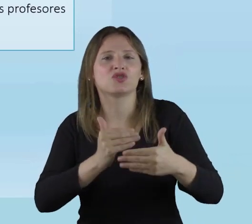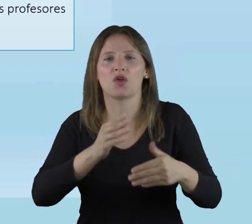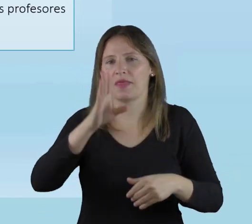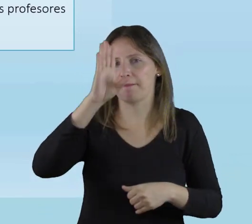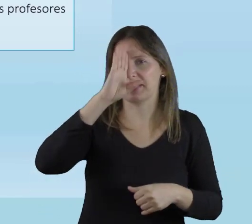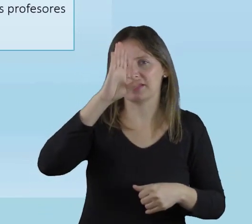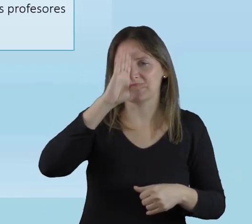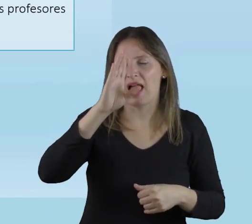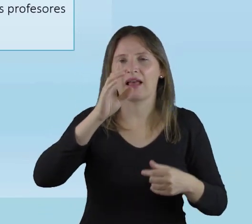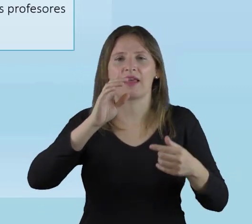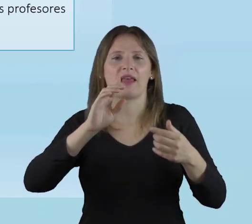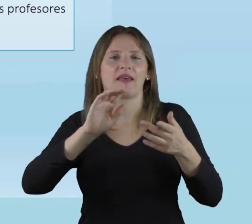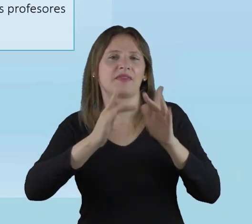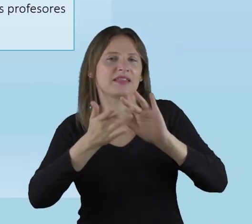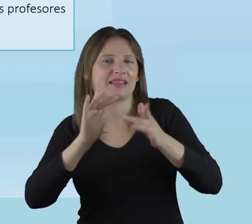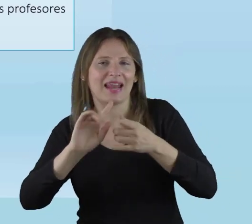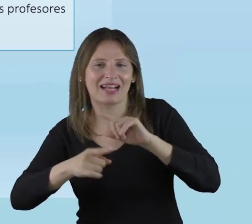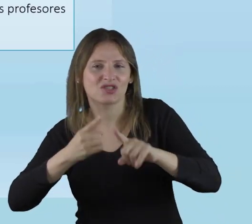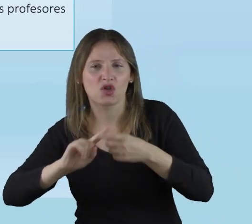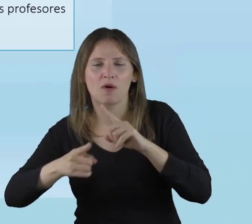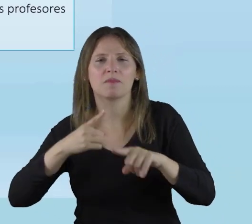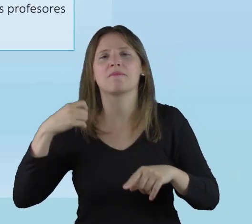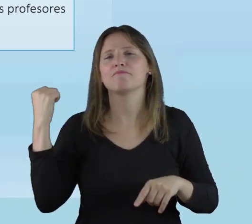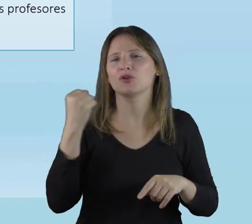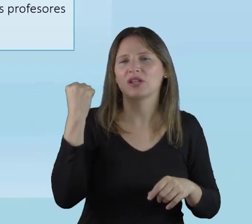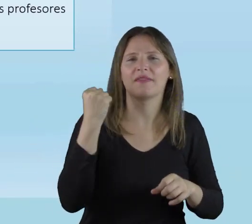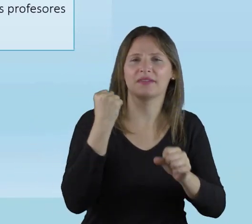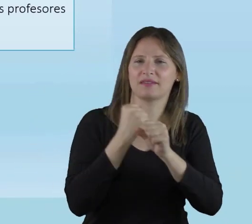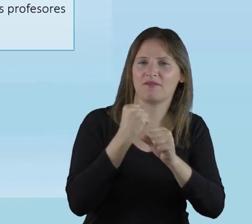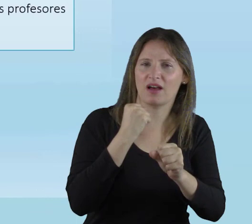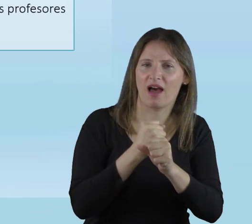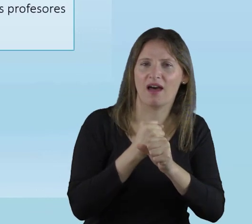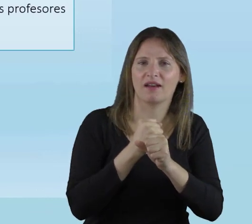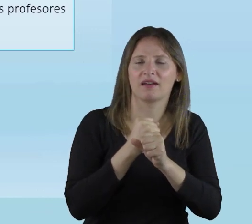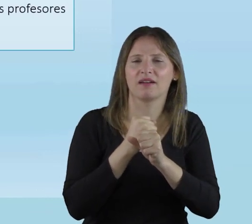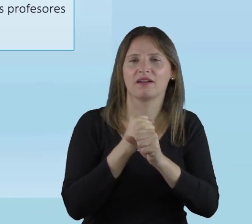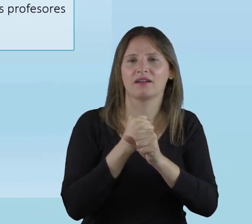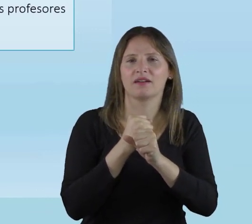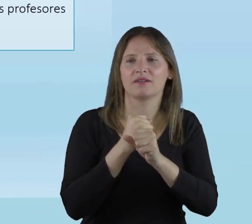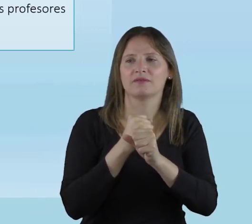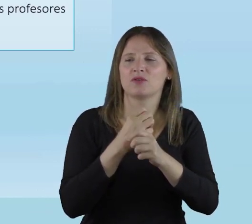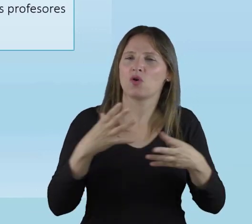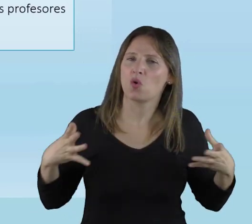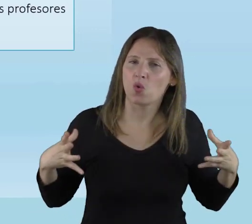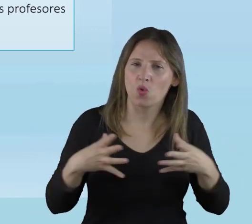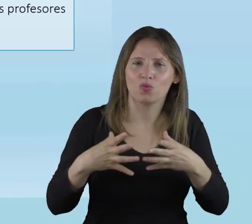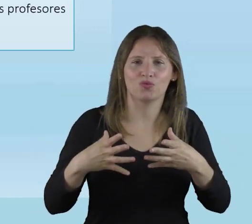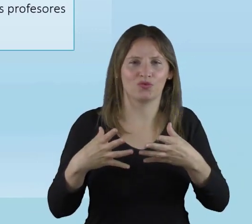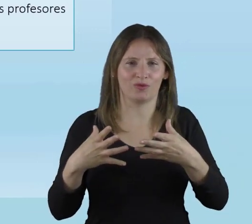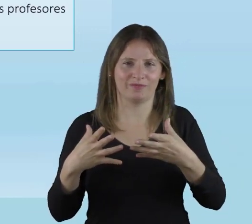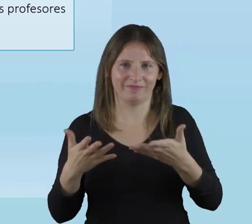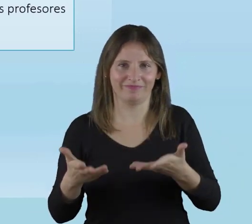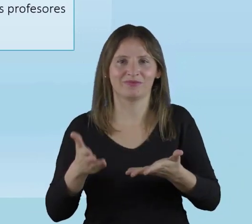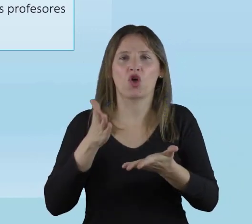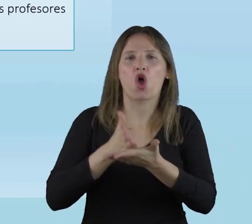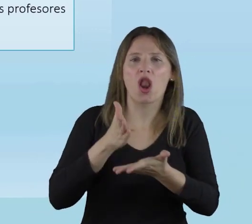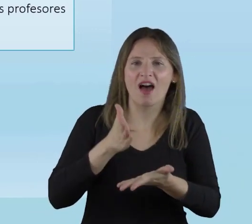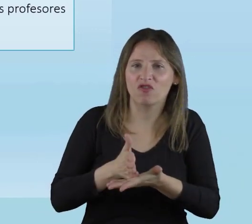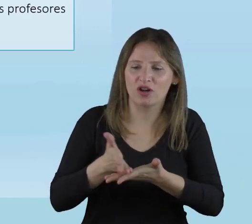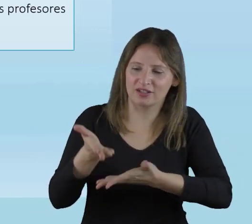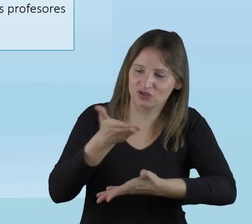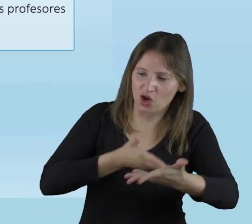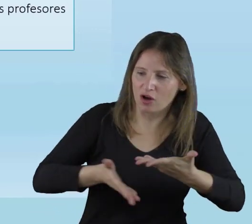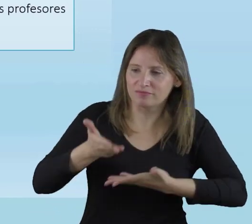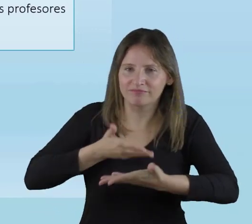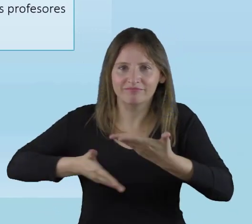para promover el proceso de aprendizaje, de interacción, es importante trabajar el